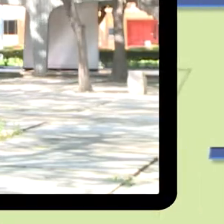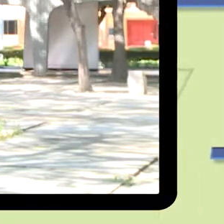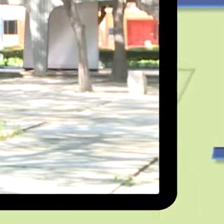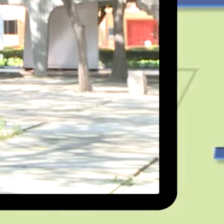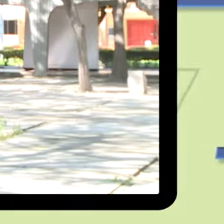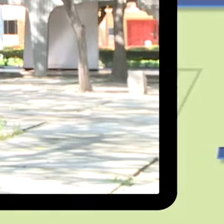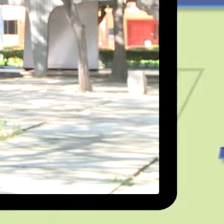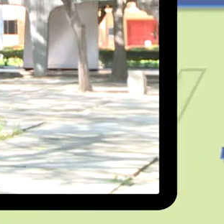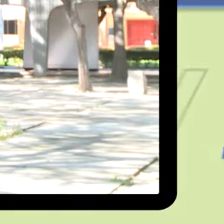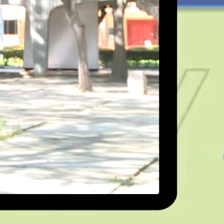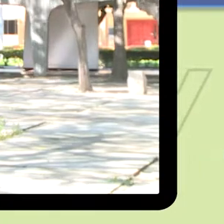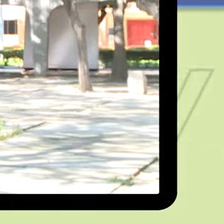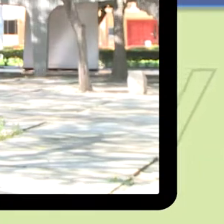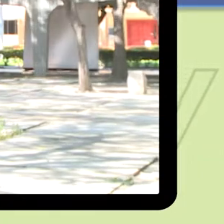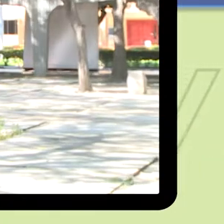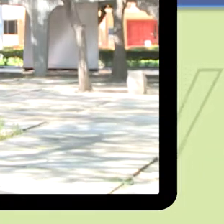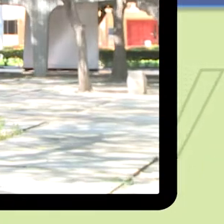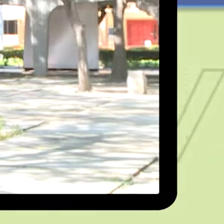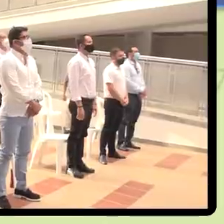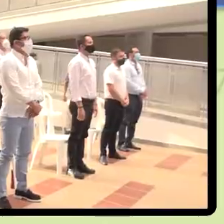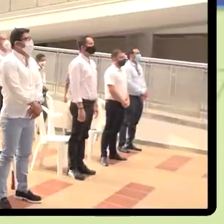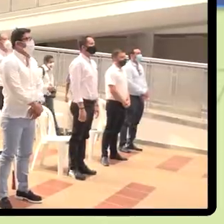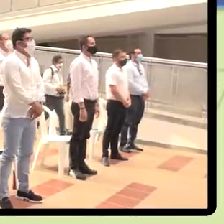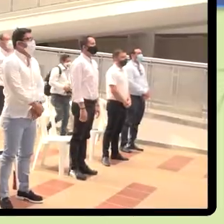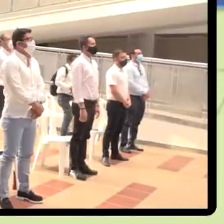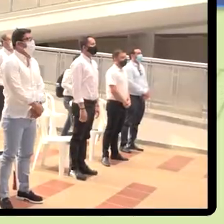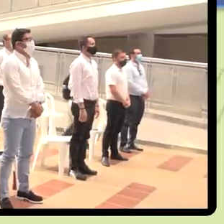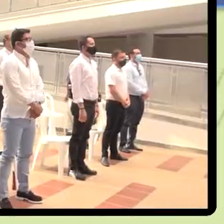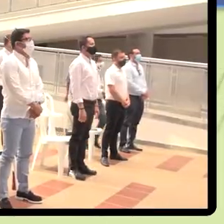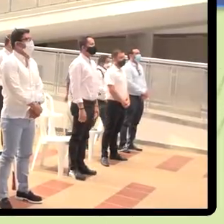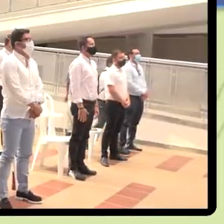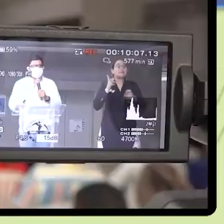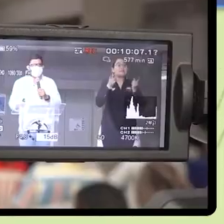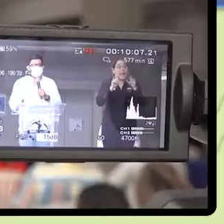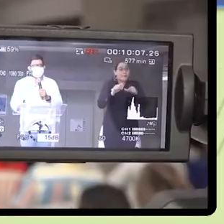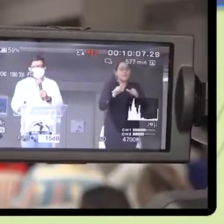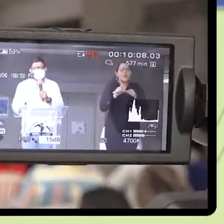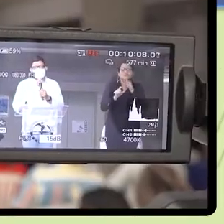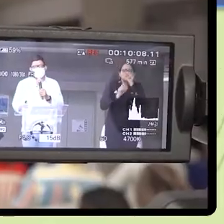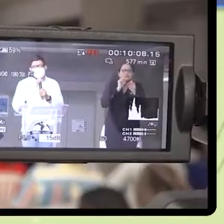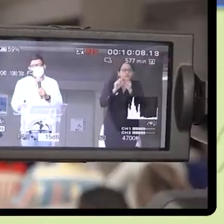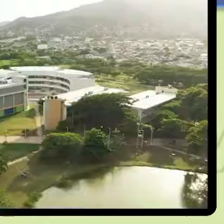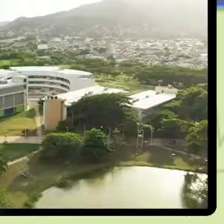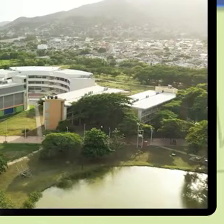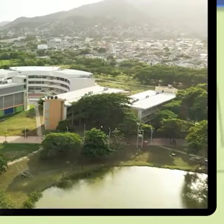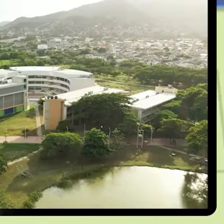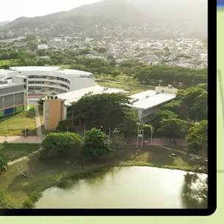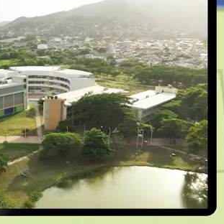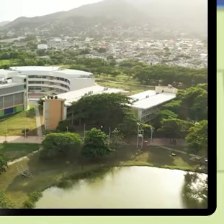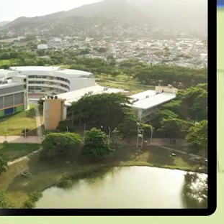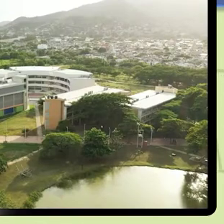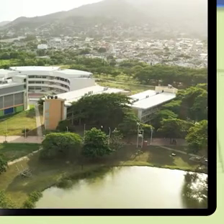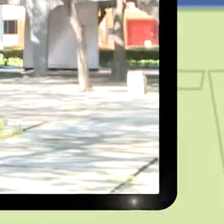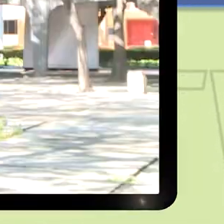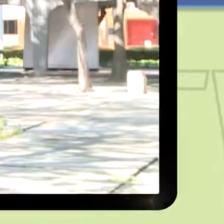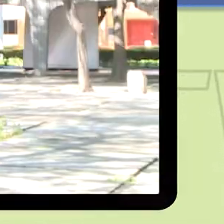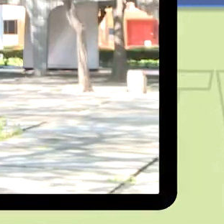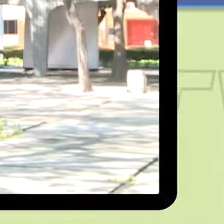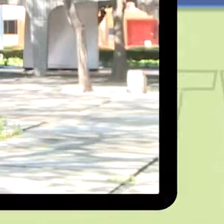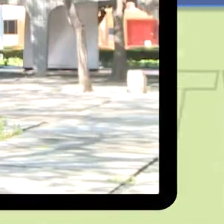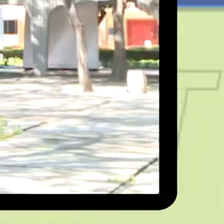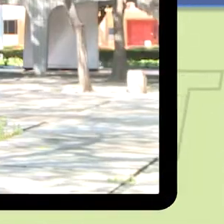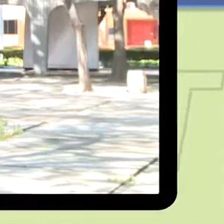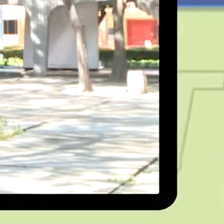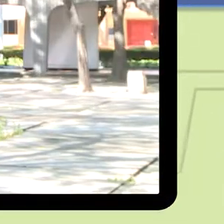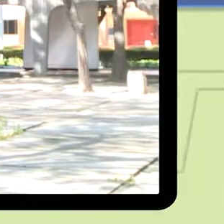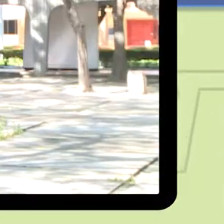rector se entregó cuentas de la coherente y juiciosa gestión administrativa y financiera de esta casa de estudios superiores en la que se alcanzó